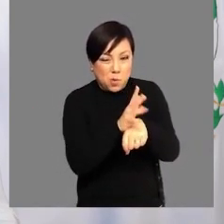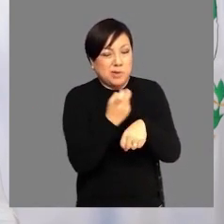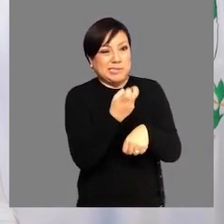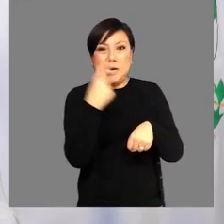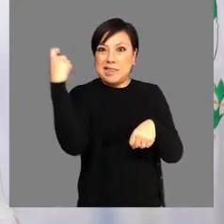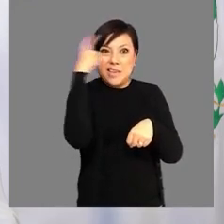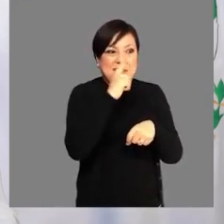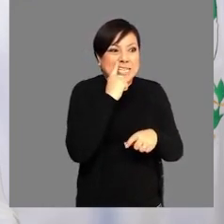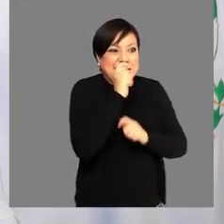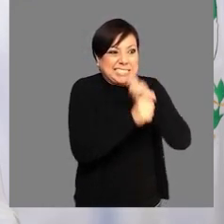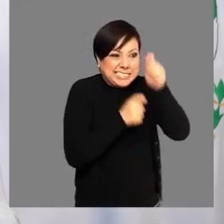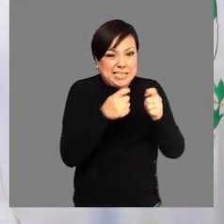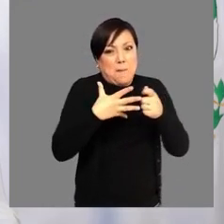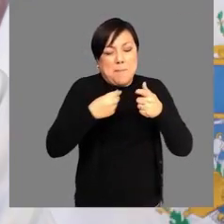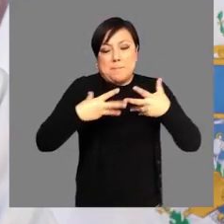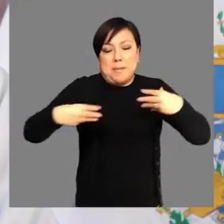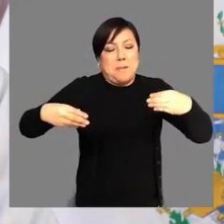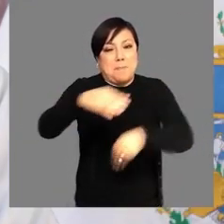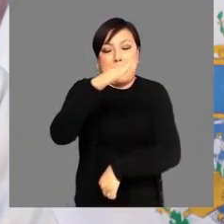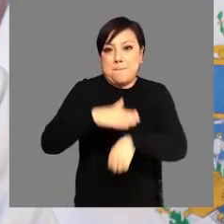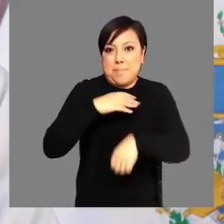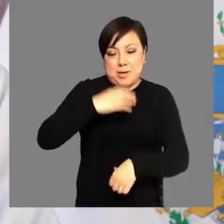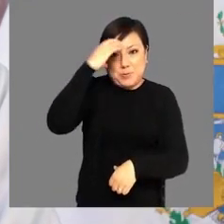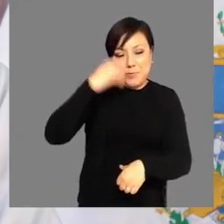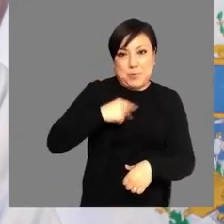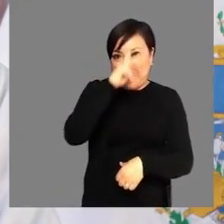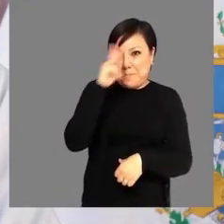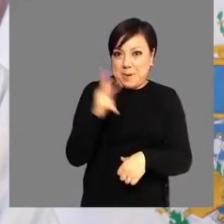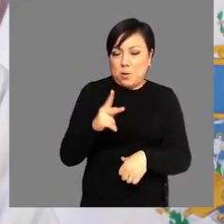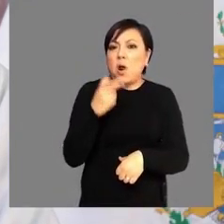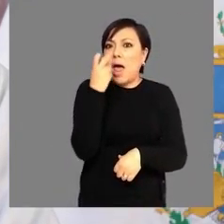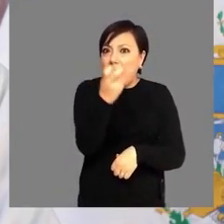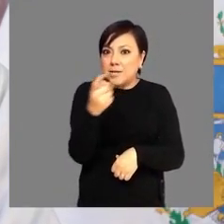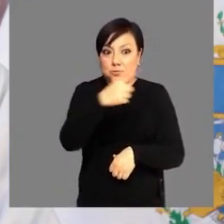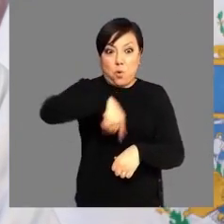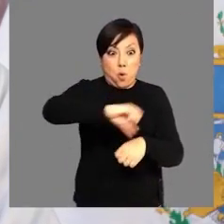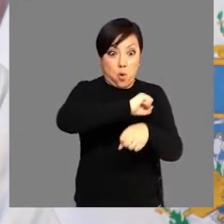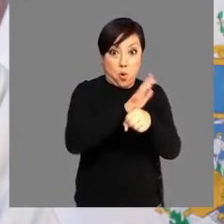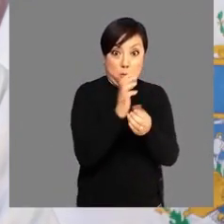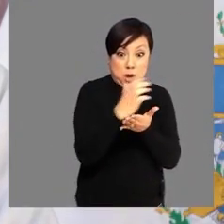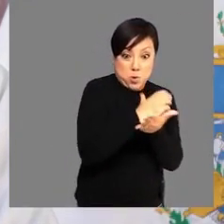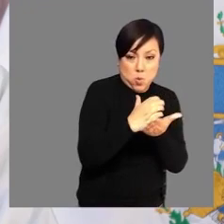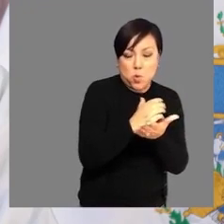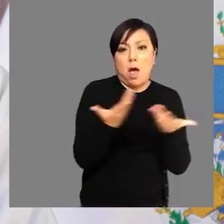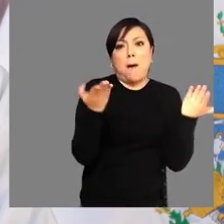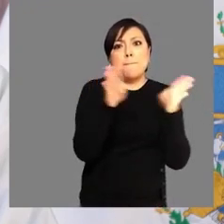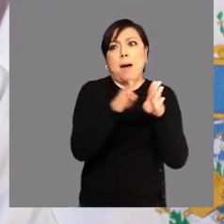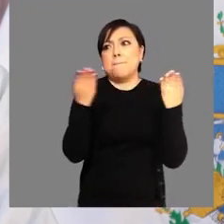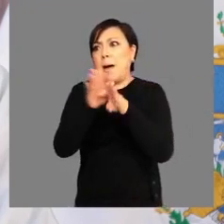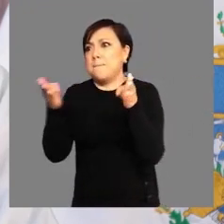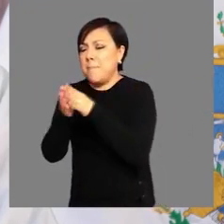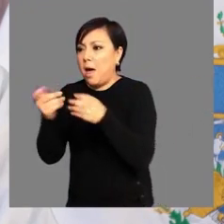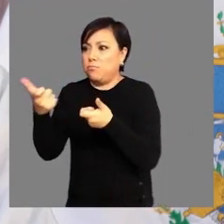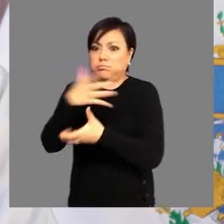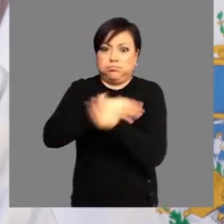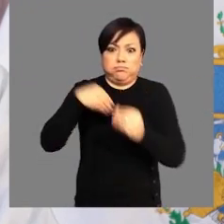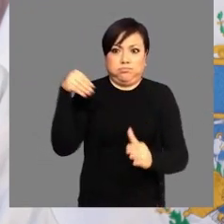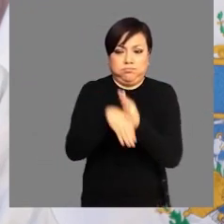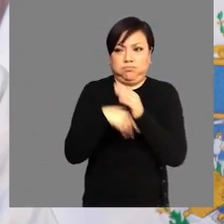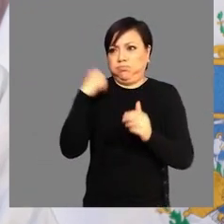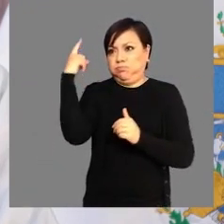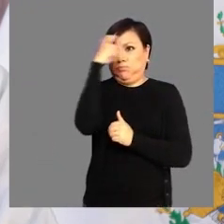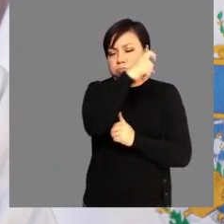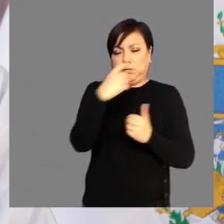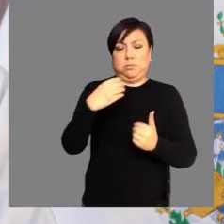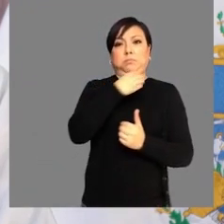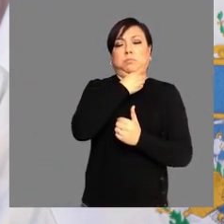cada vez se hace más contagioso. Date cuenta, la solución para evitar que COVID-19 se propague no es cerrar la economía y vernos todos